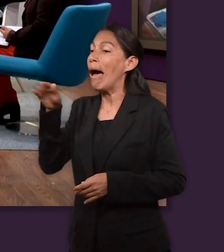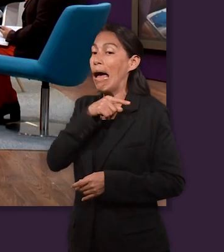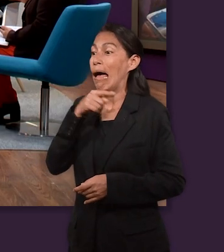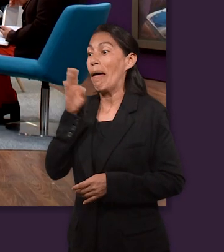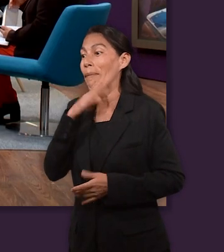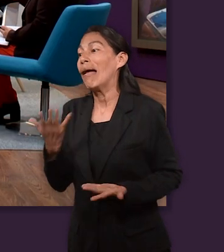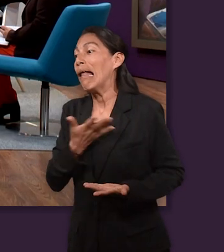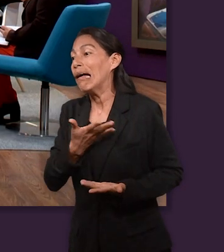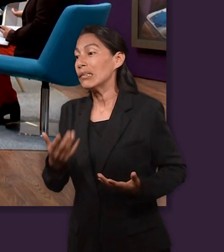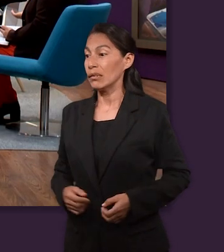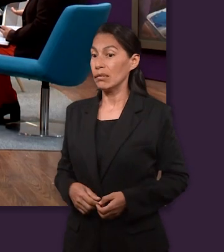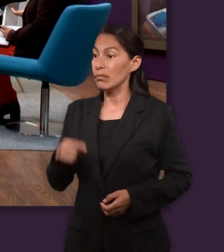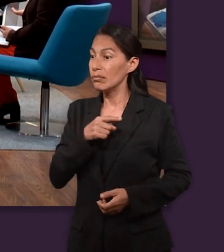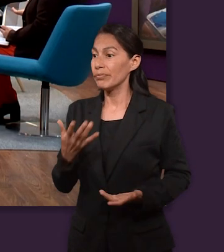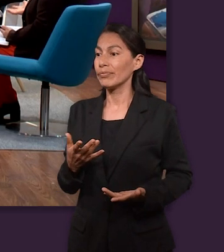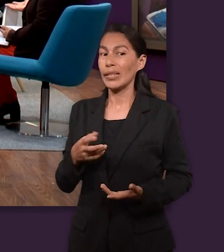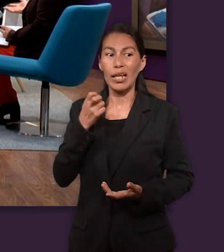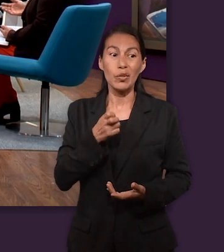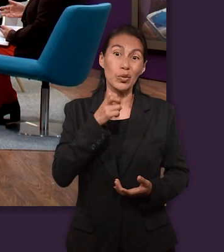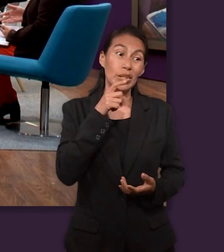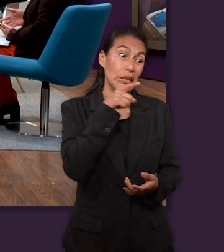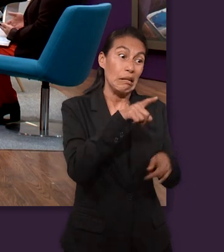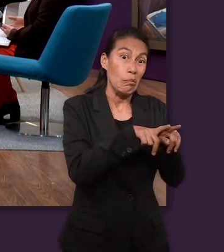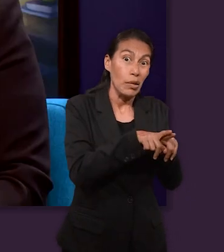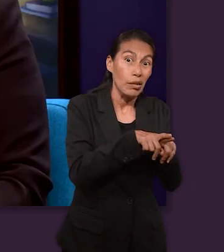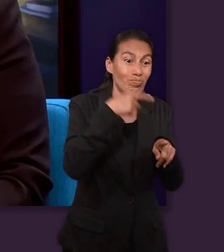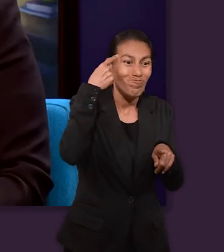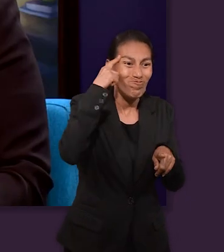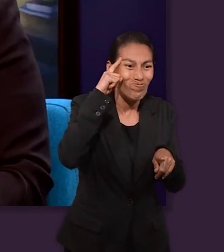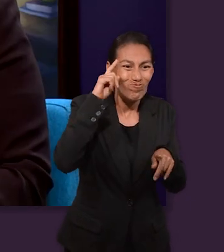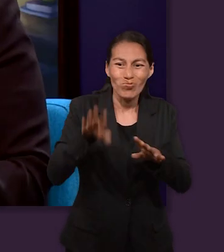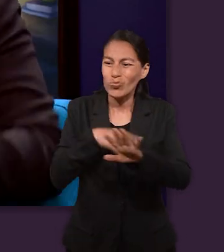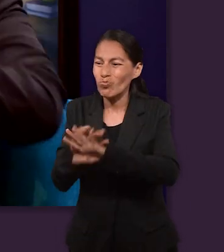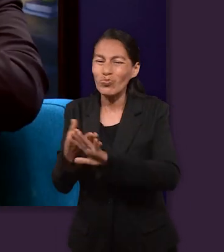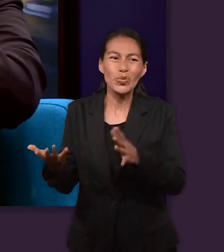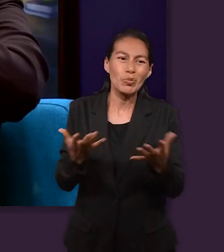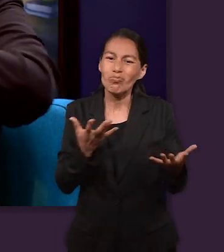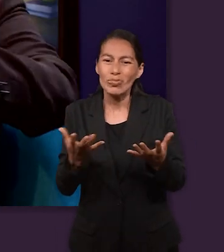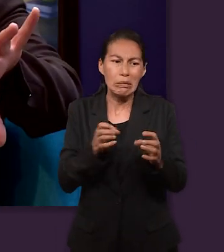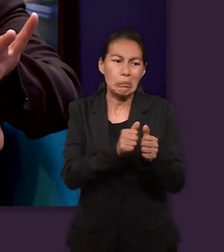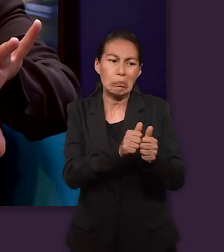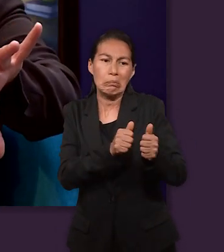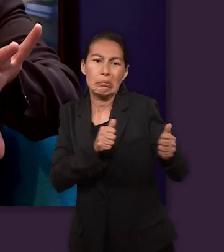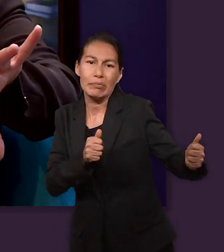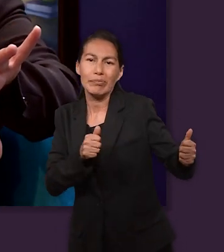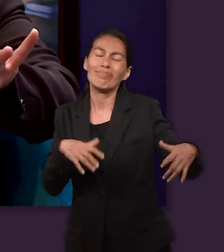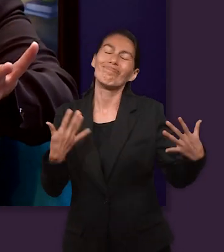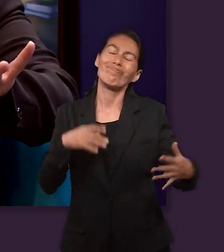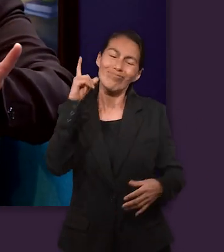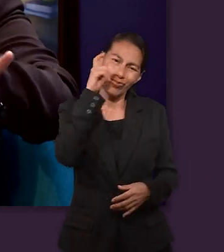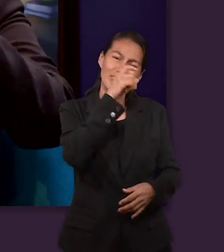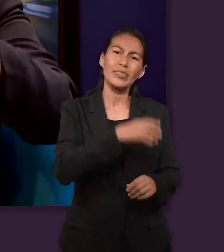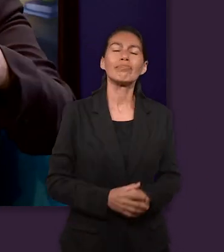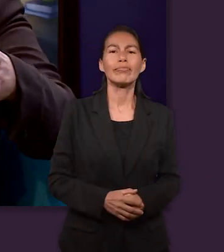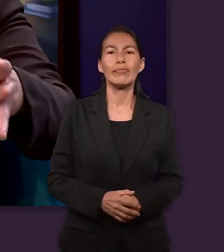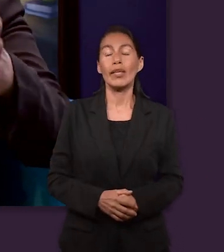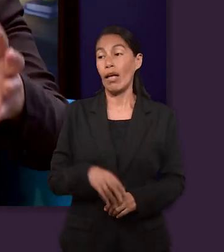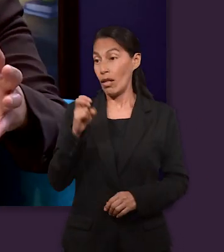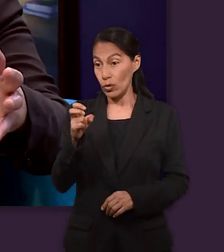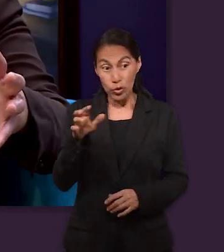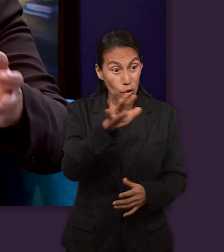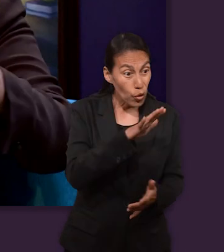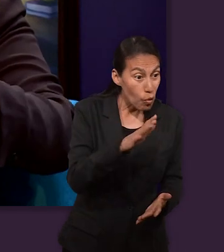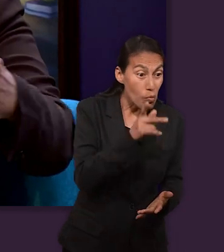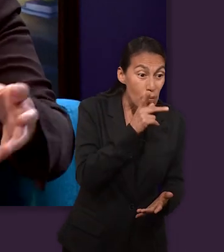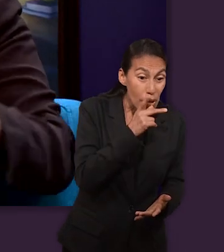reconocerlo, iba y le contaba a su padre las malas acciones de sus hermanos. Esto que hacía separaba más y polarizaba